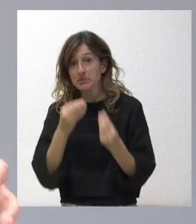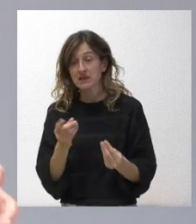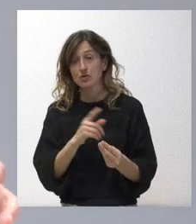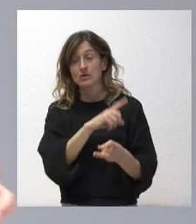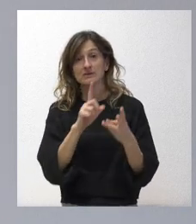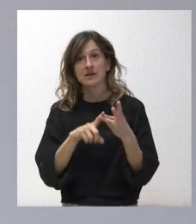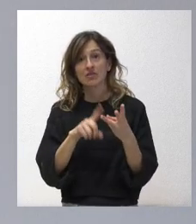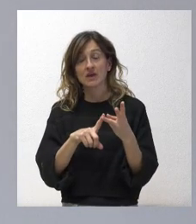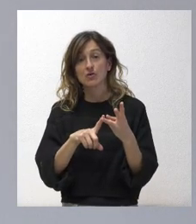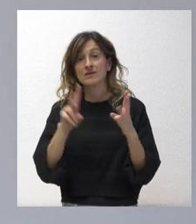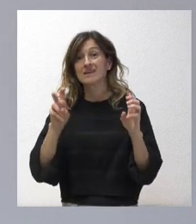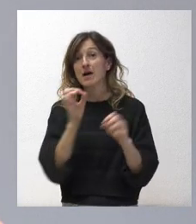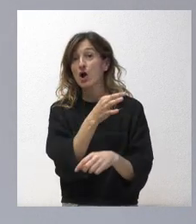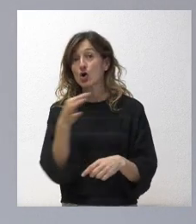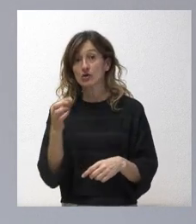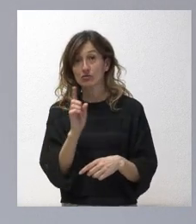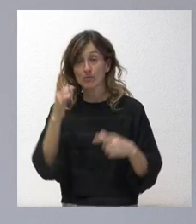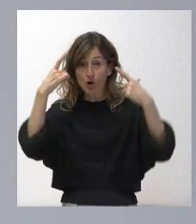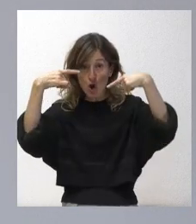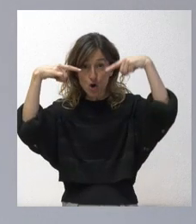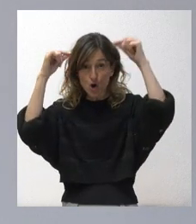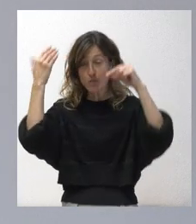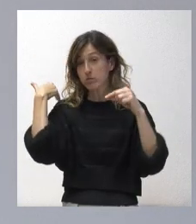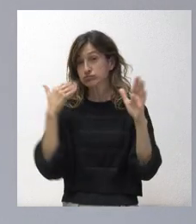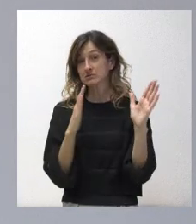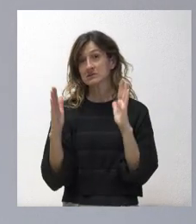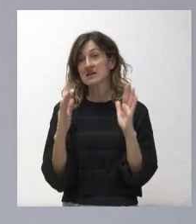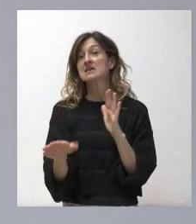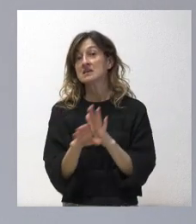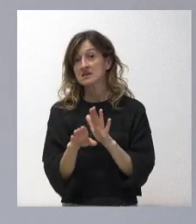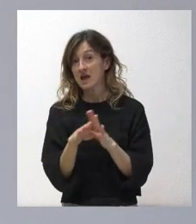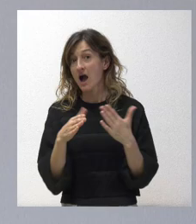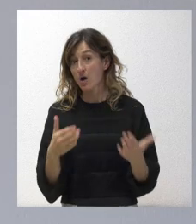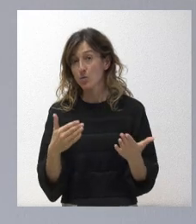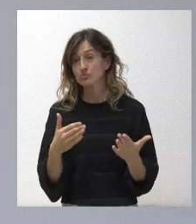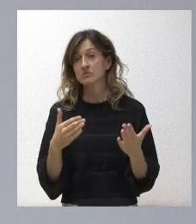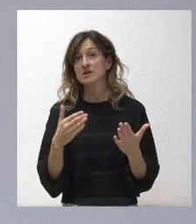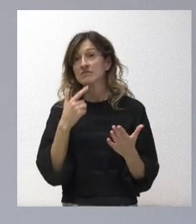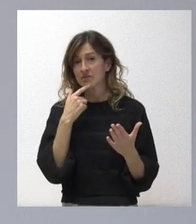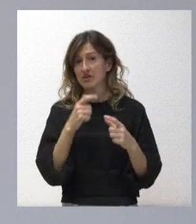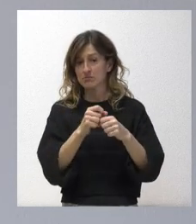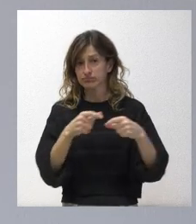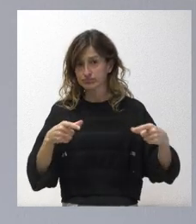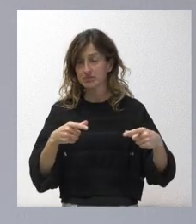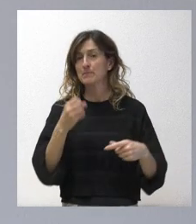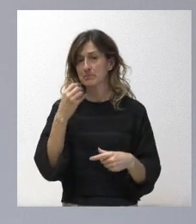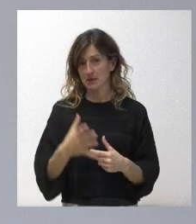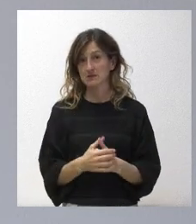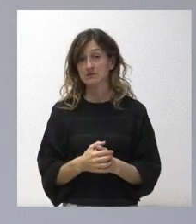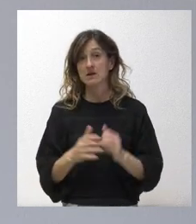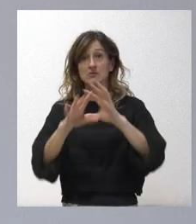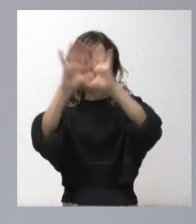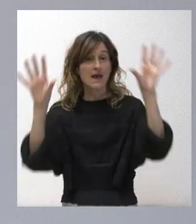no era correcto porque el lobo estaba en aquel momento y sigue estando en un estado de conservación favorable. Por lo tanto, el resumen